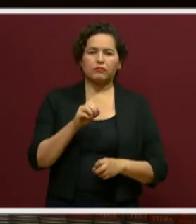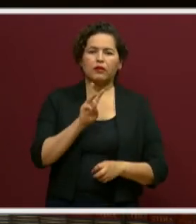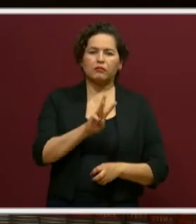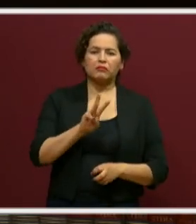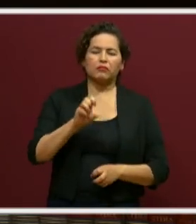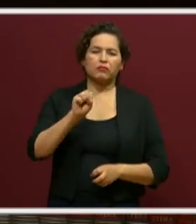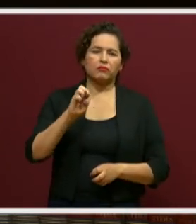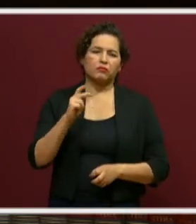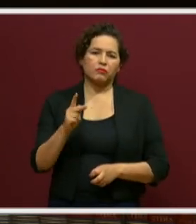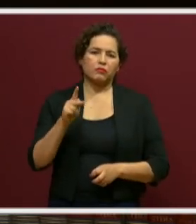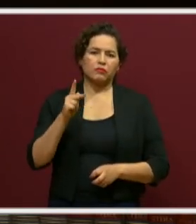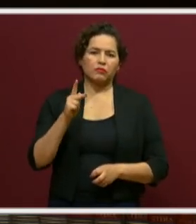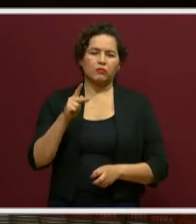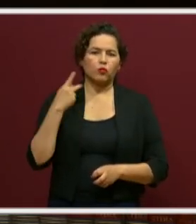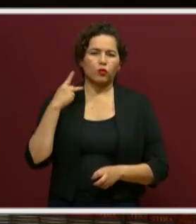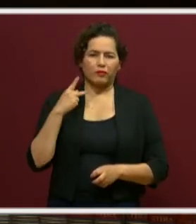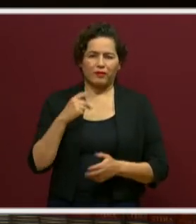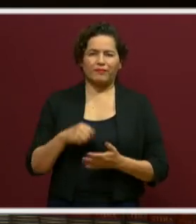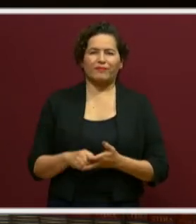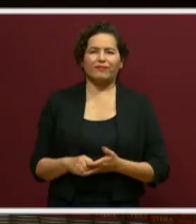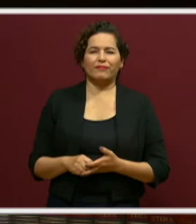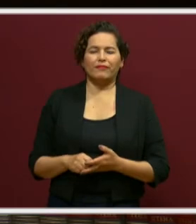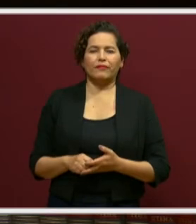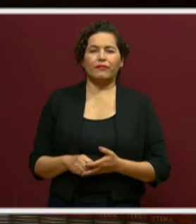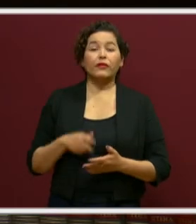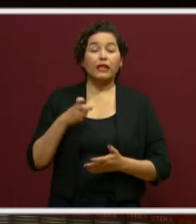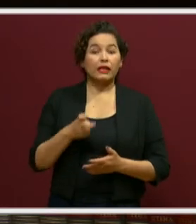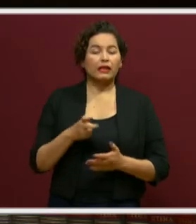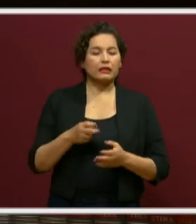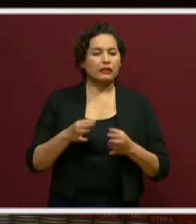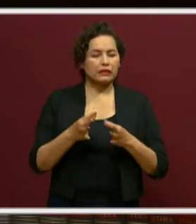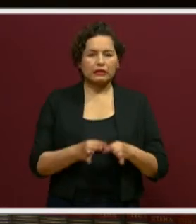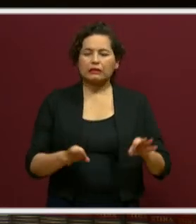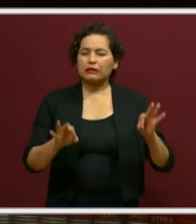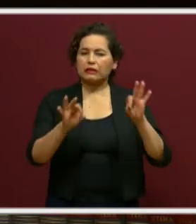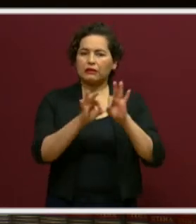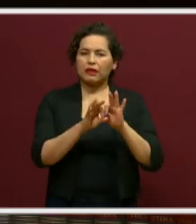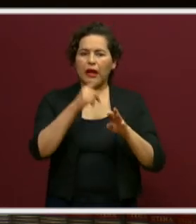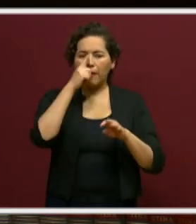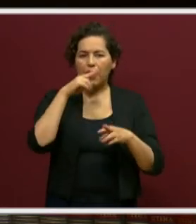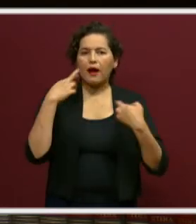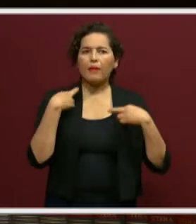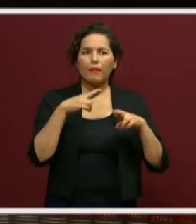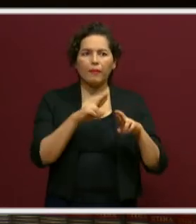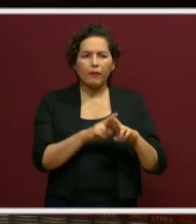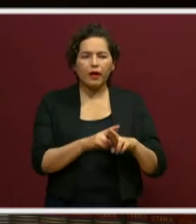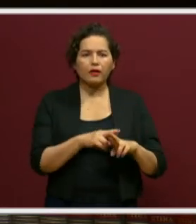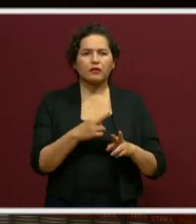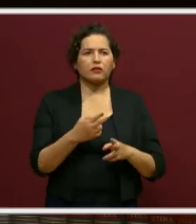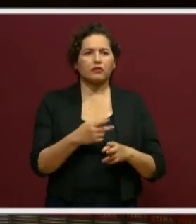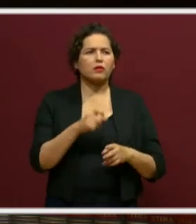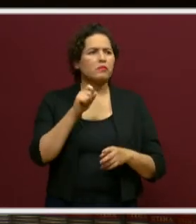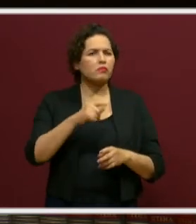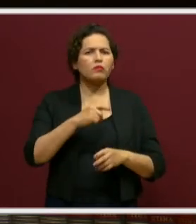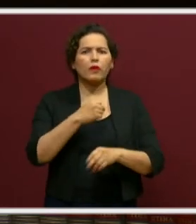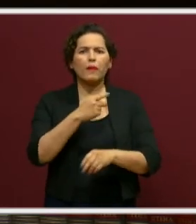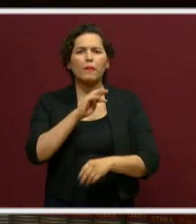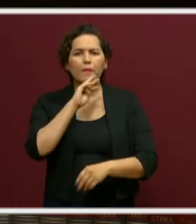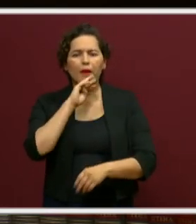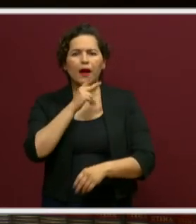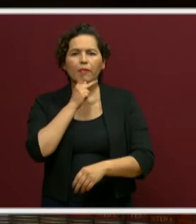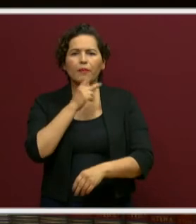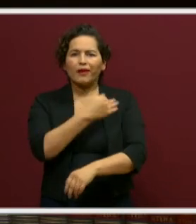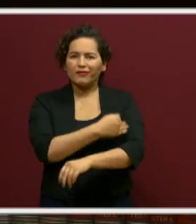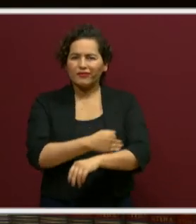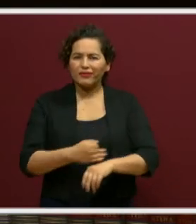Creo que va a ser una herramienta muy importante para, no solo para los maestros, sino también para las familias. hoy tenemos que hacer